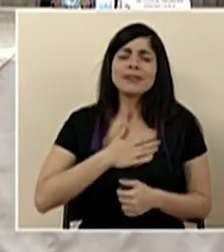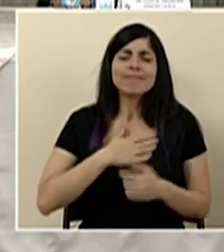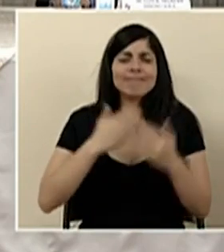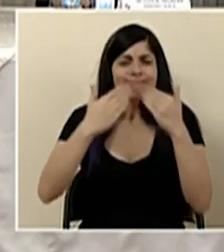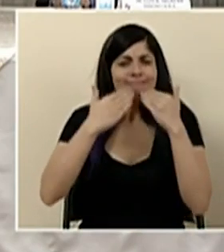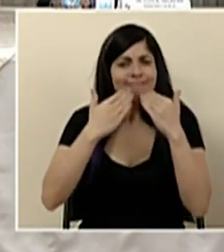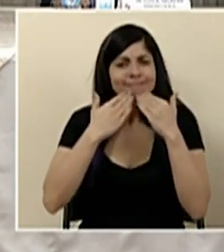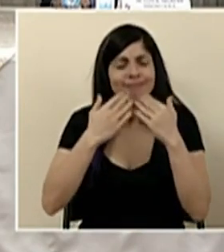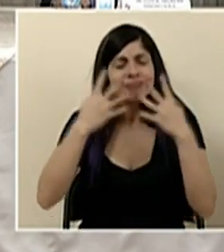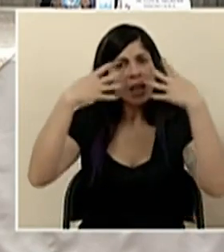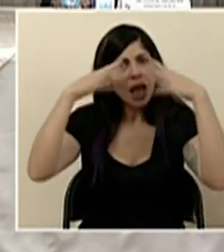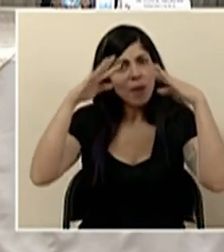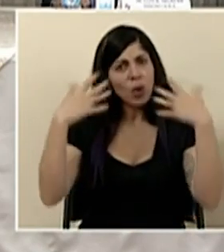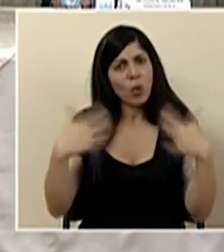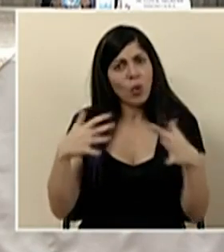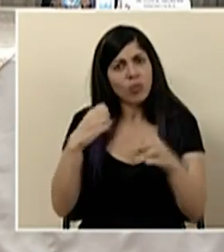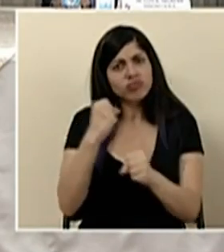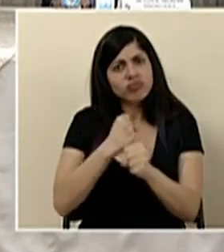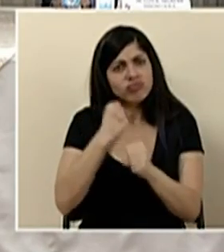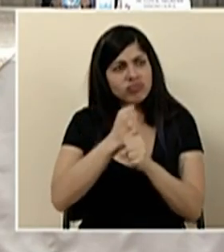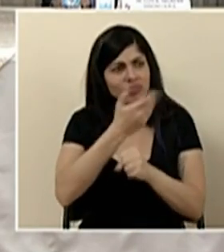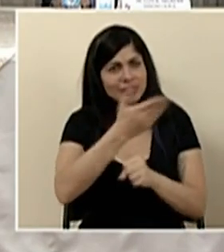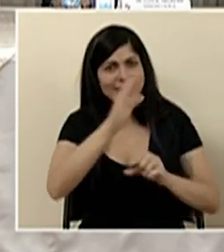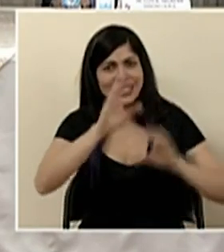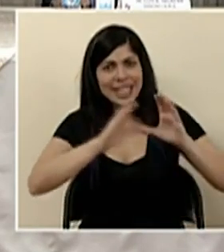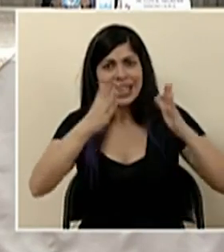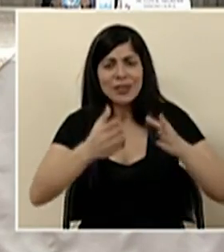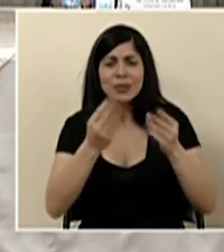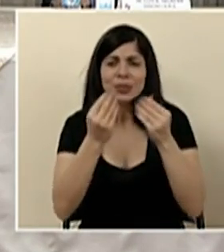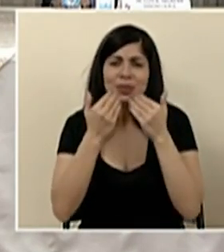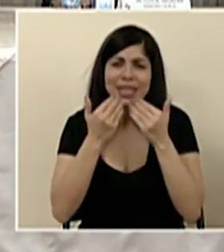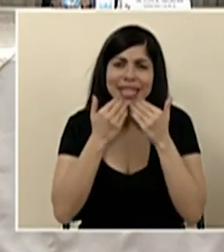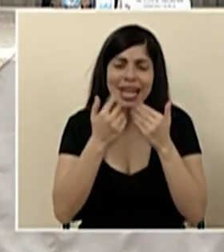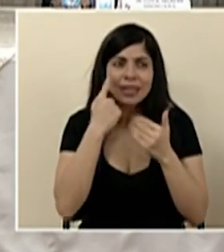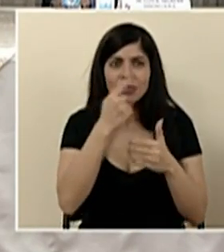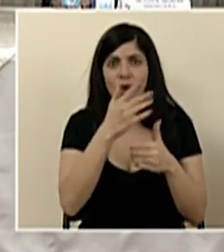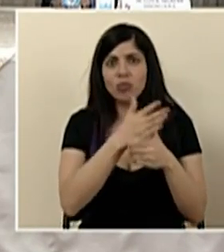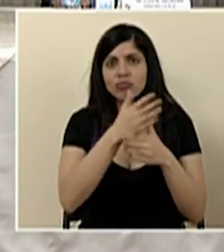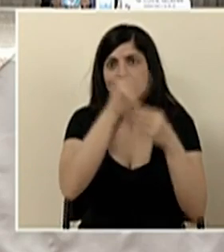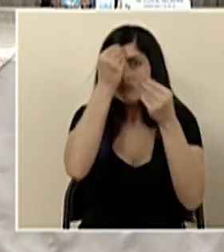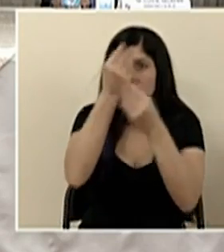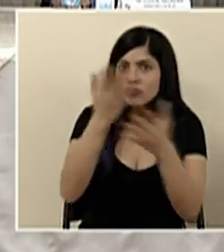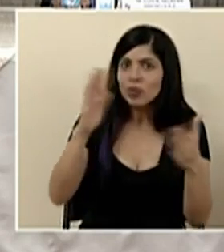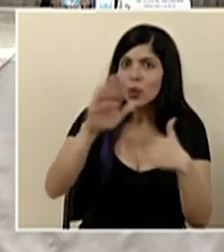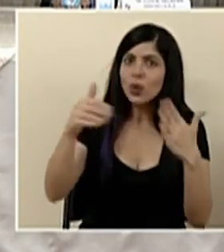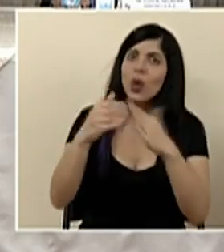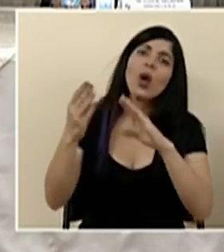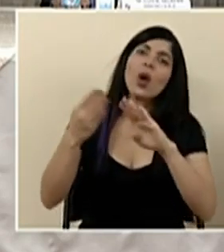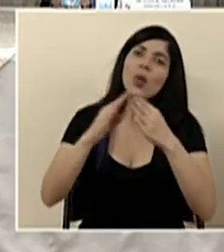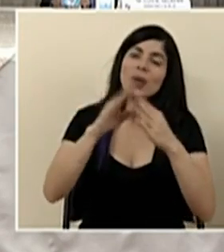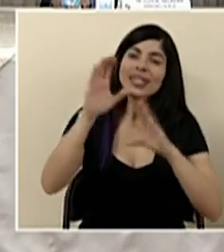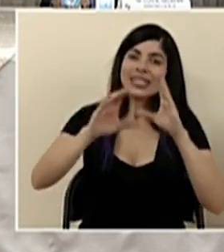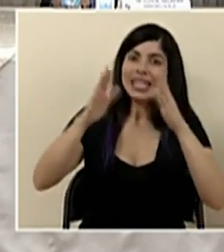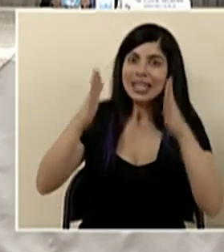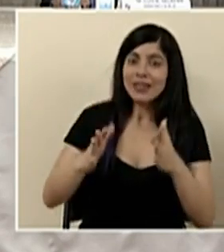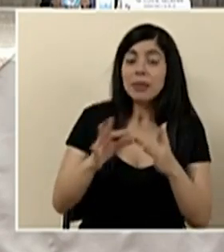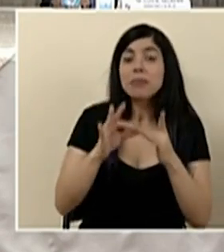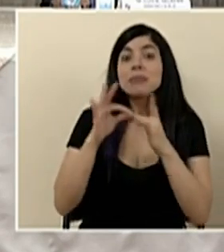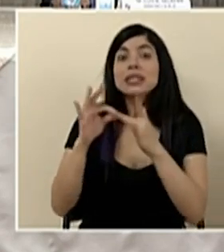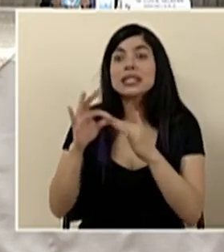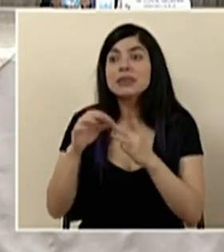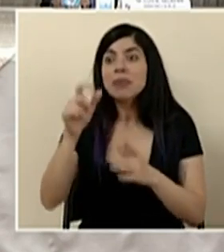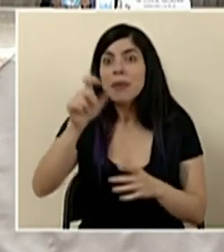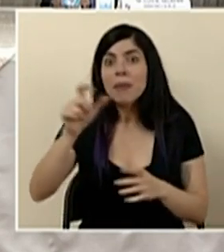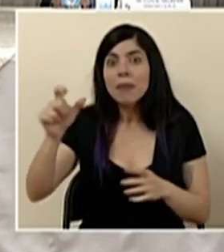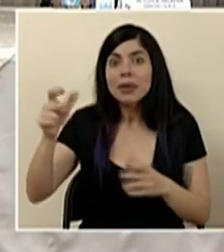agradecimiento y mi admiración al trabajo que hacen nuestros científicos muchas gracias y compartir eso con toda la comunidad científica y particularmente con quienes